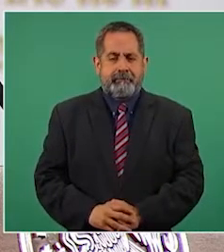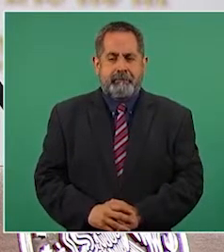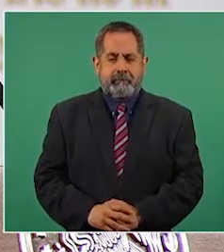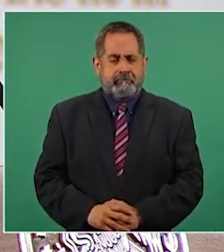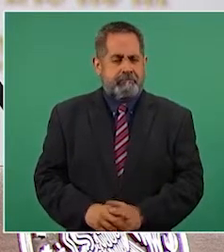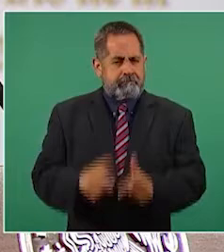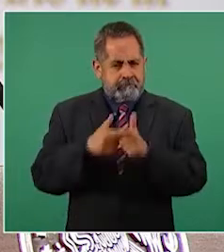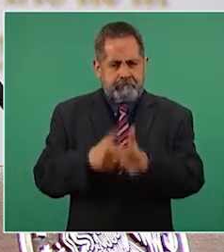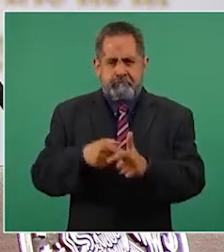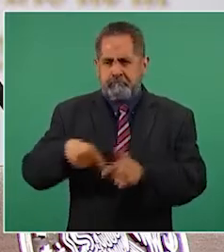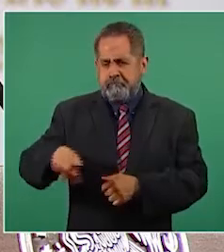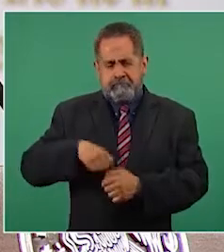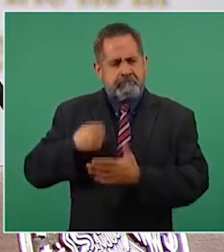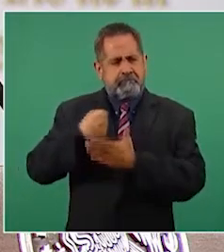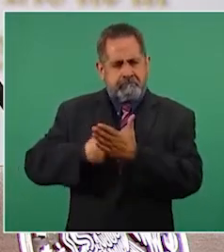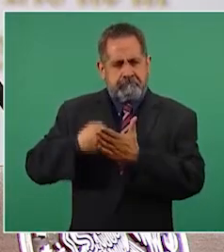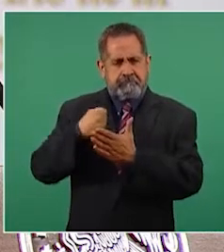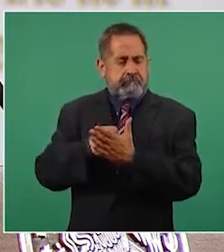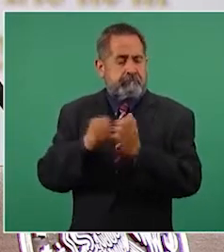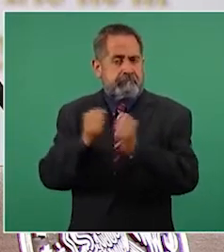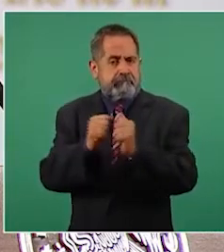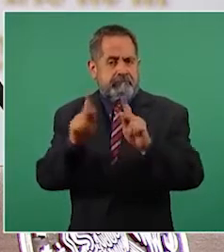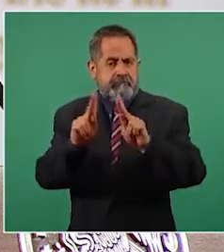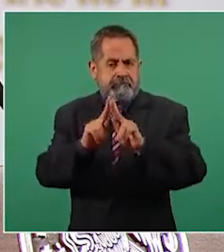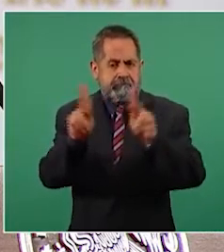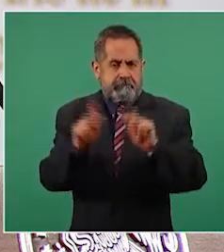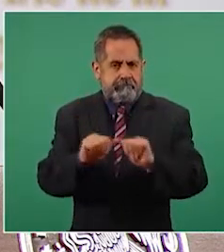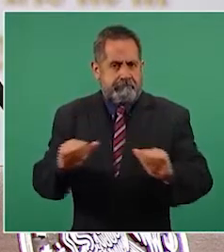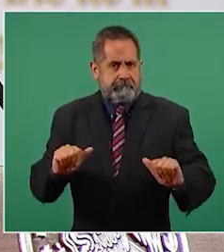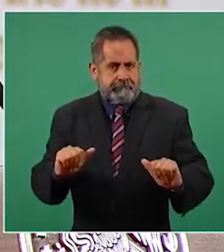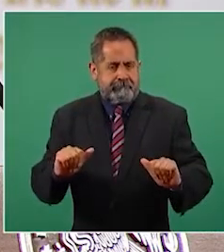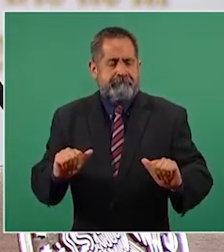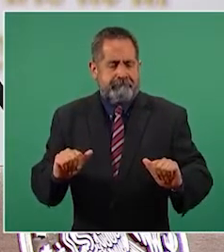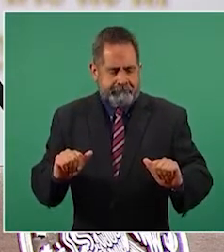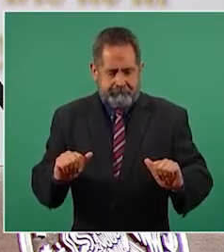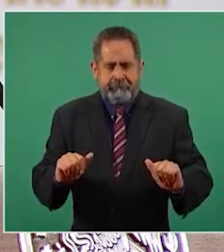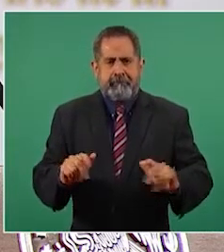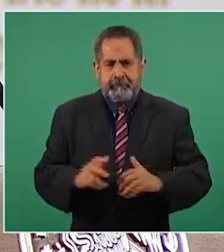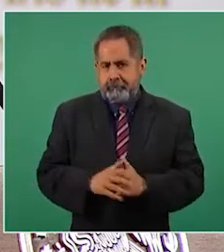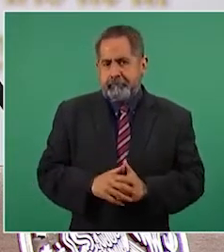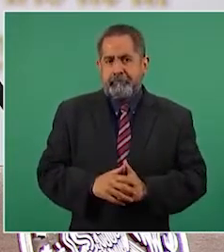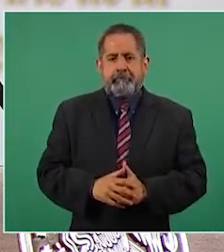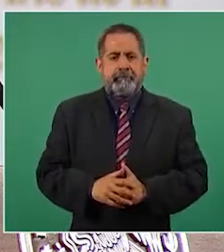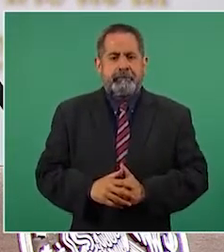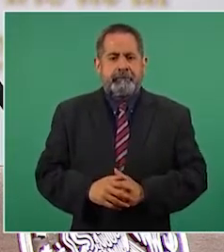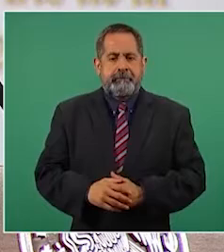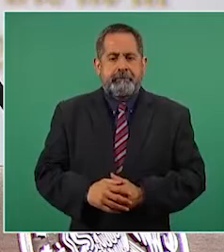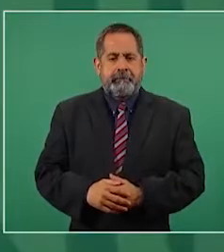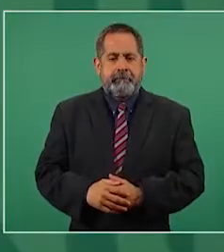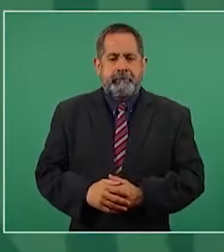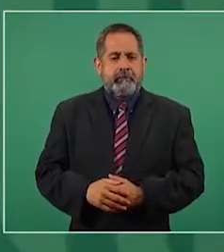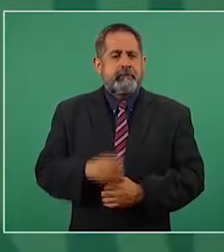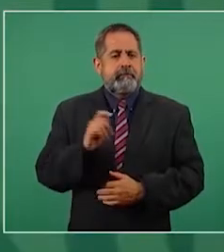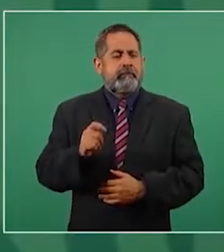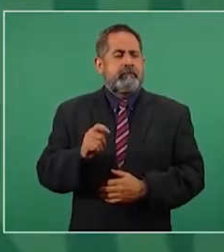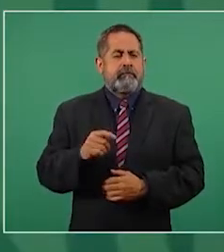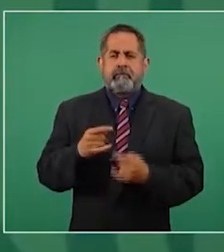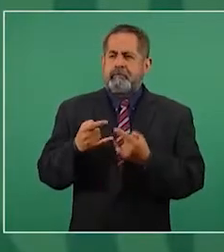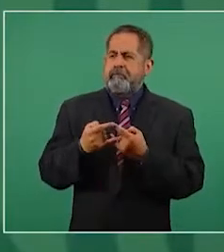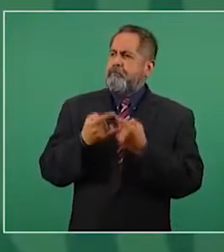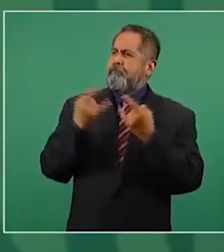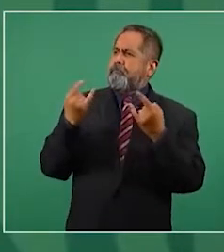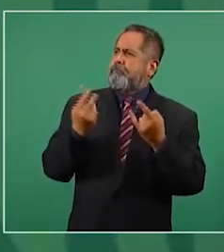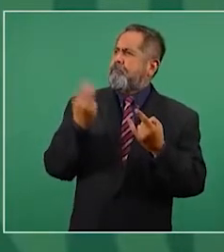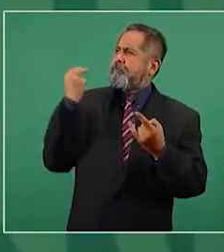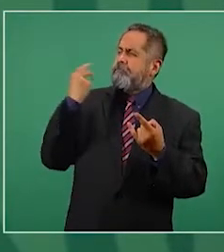Seguir luchando de manera pacífica, como la historia es la maestra